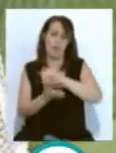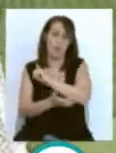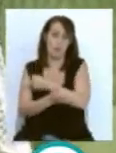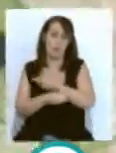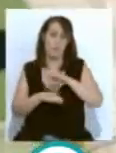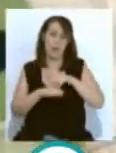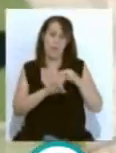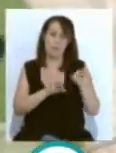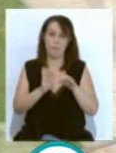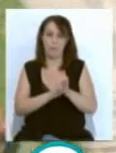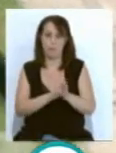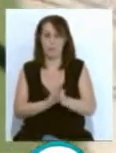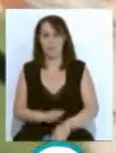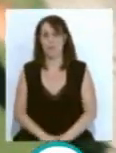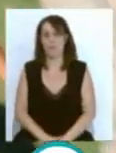preparación.